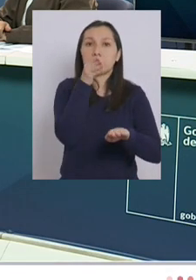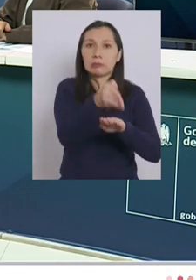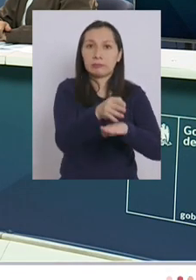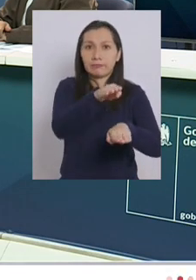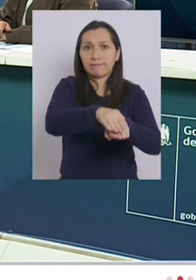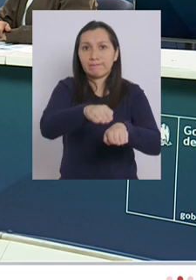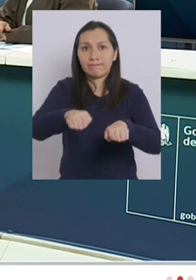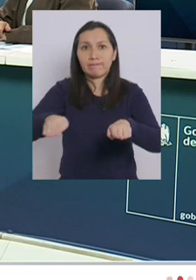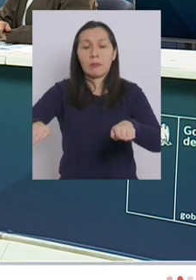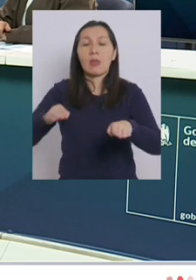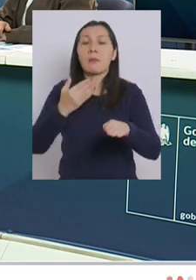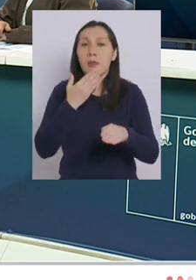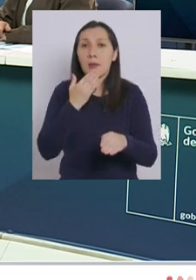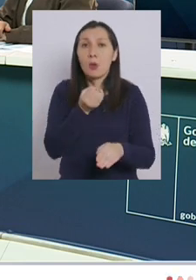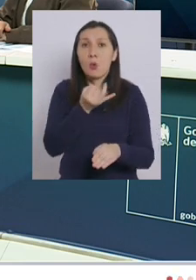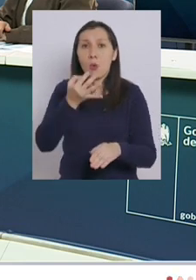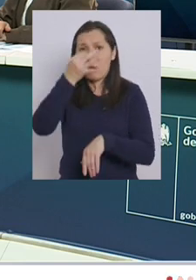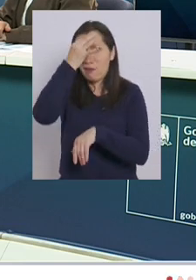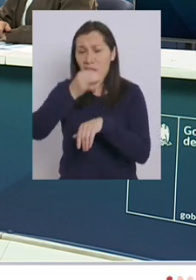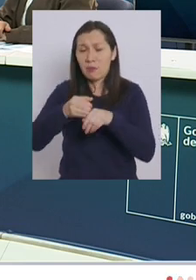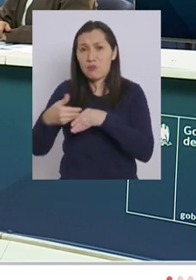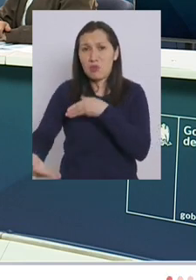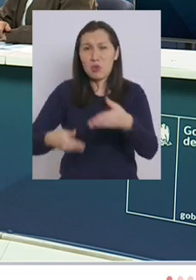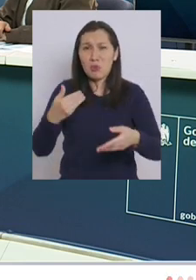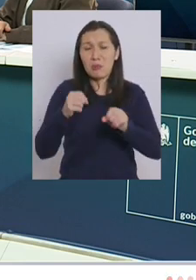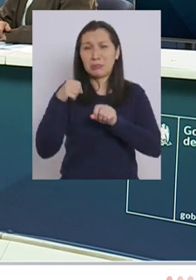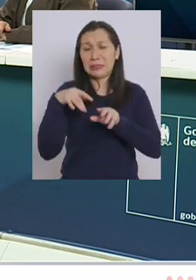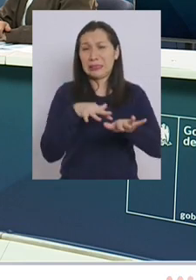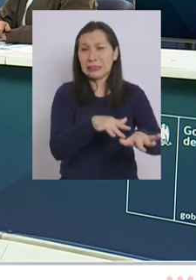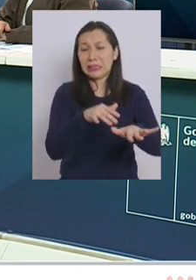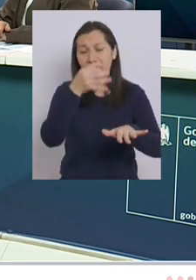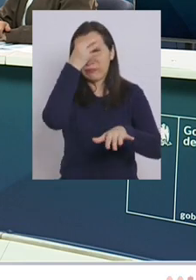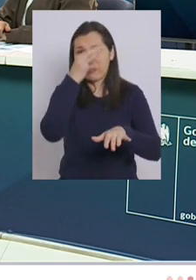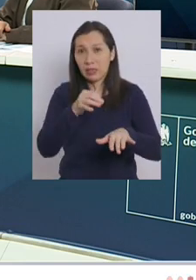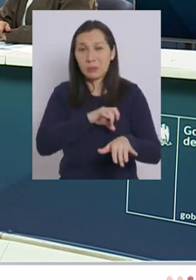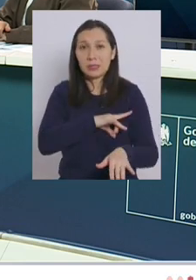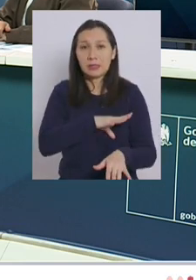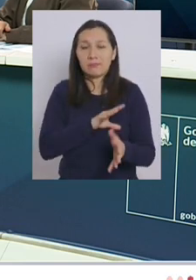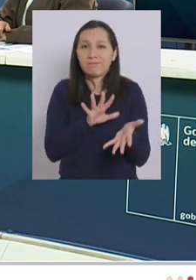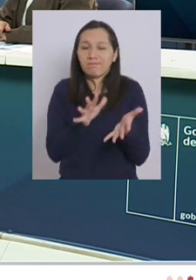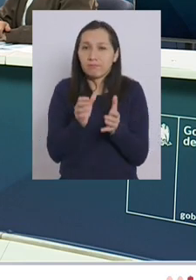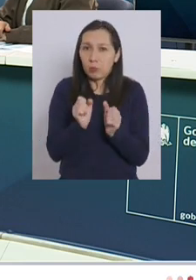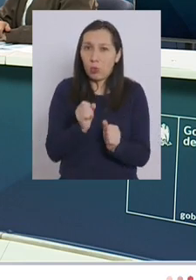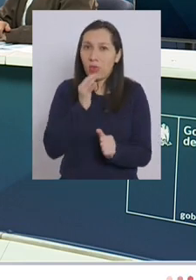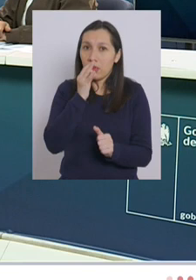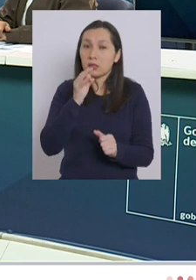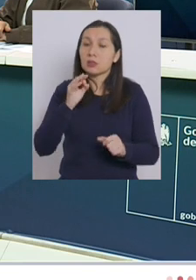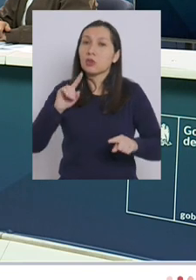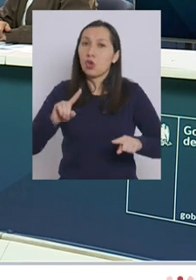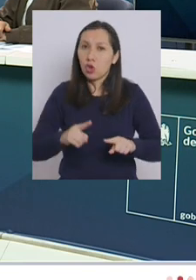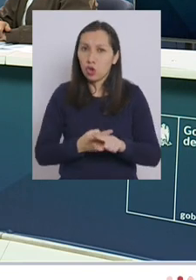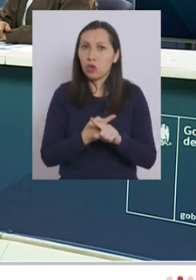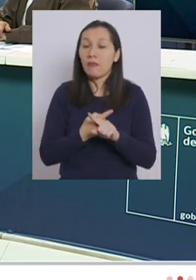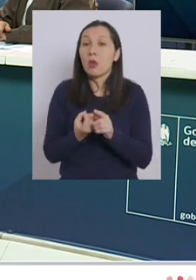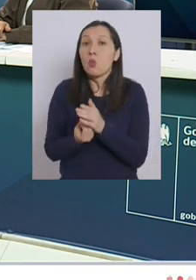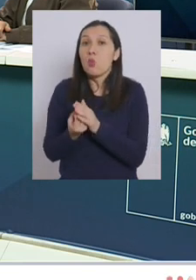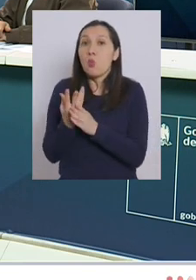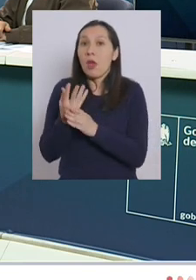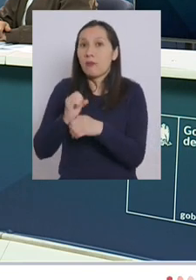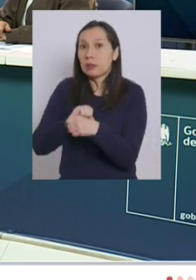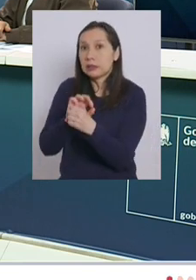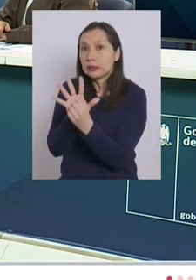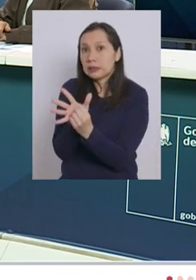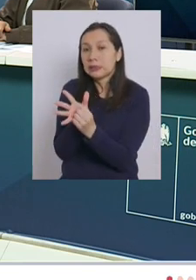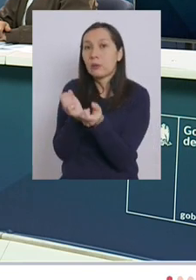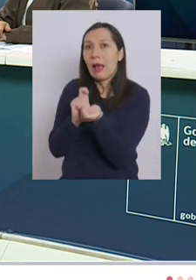críticas y el aumento en el número de contagios actualmente en el país ¿se podría hablar de una nueva cepa chilena que